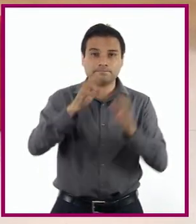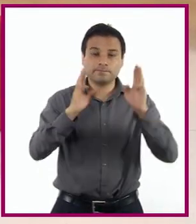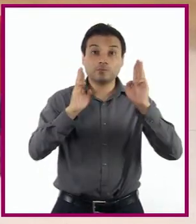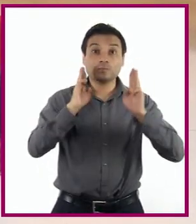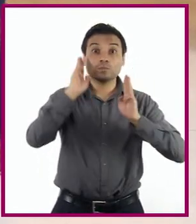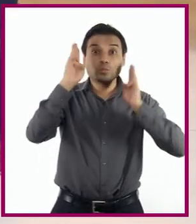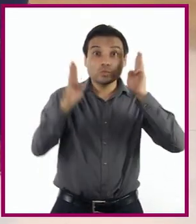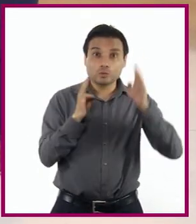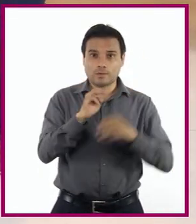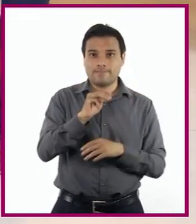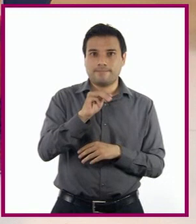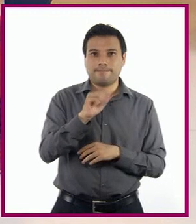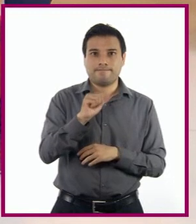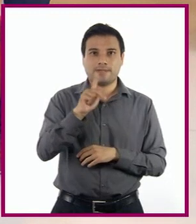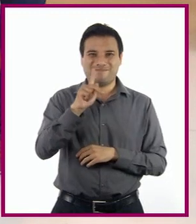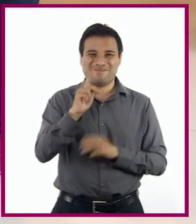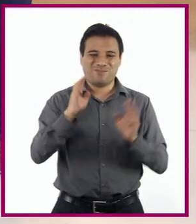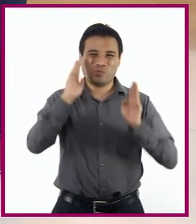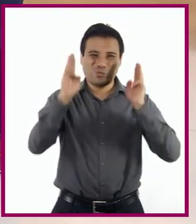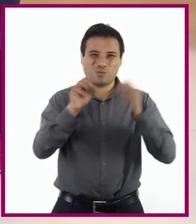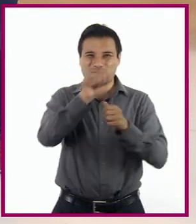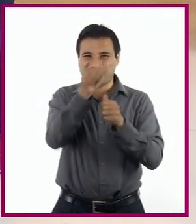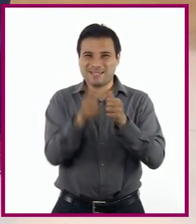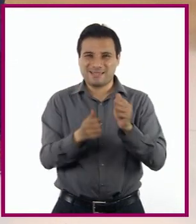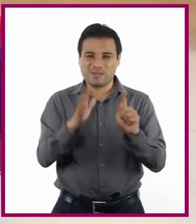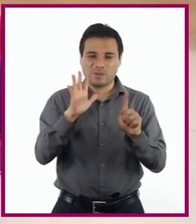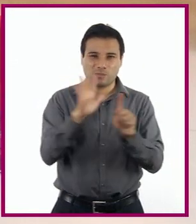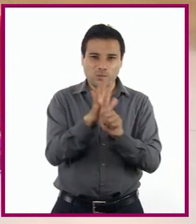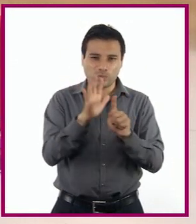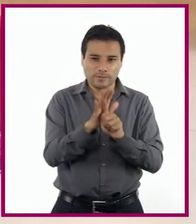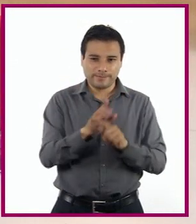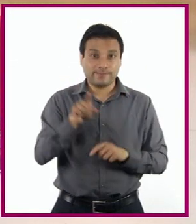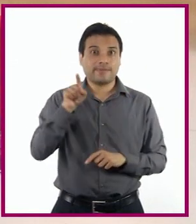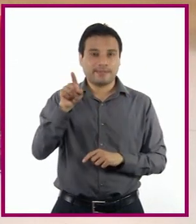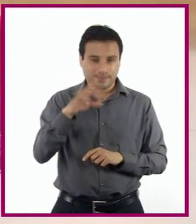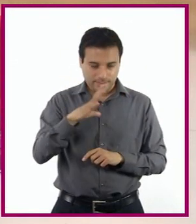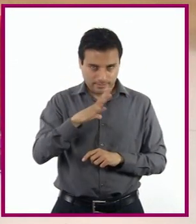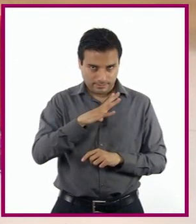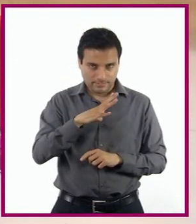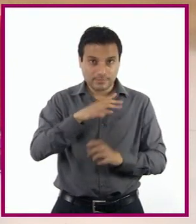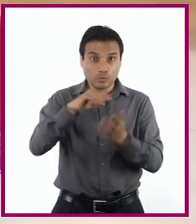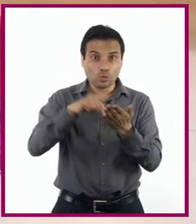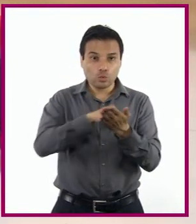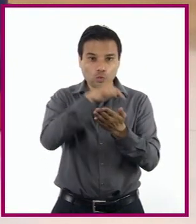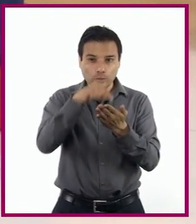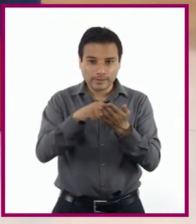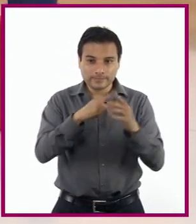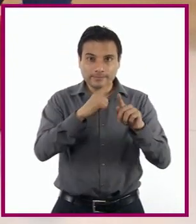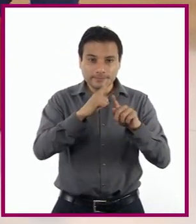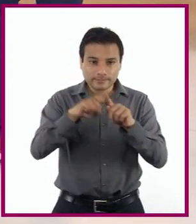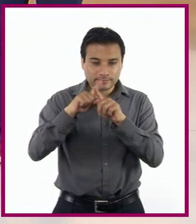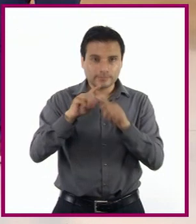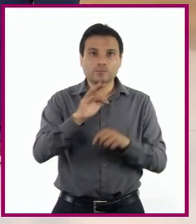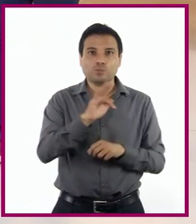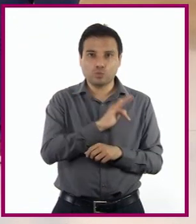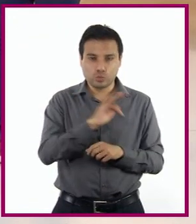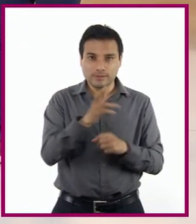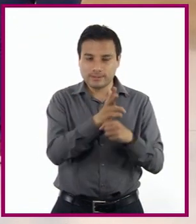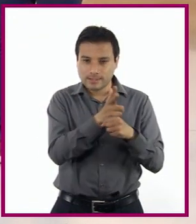Arte Popular? Porque justo ahí Encontré algunos espacios Donde podríamos hacer Nuestro cortometraje